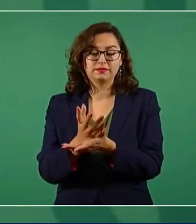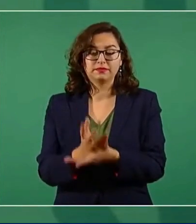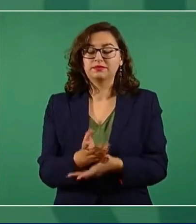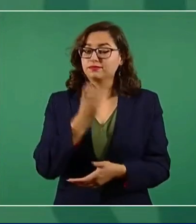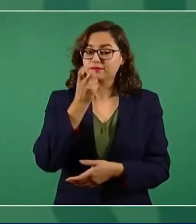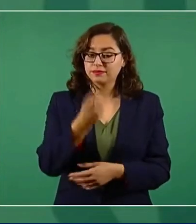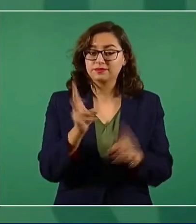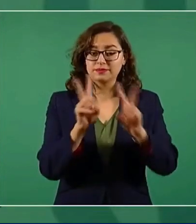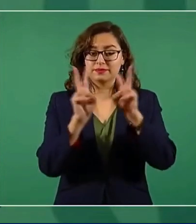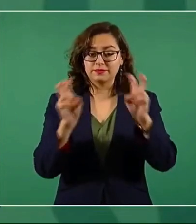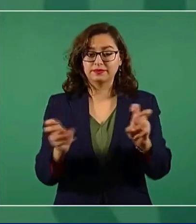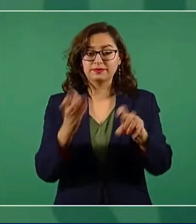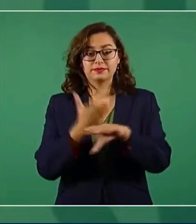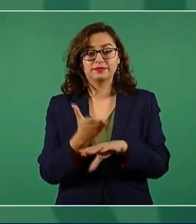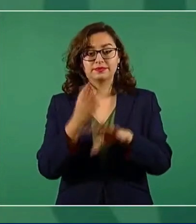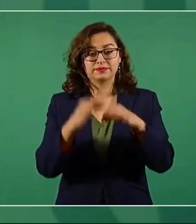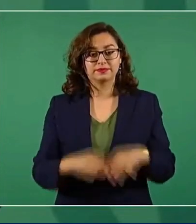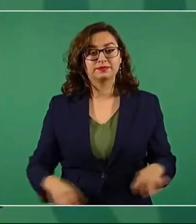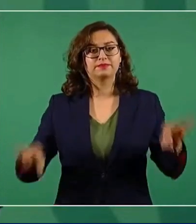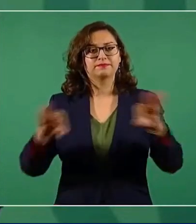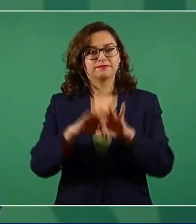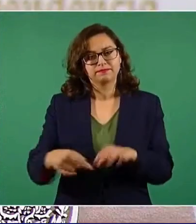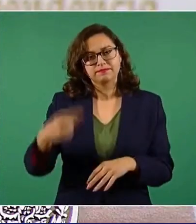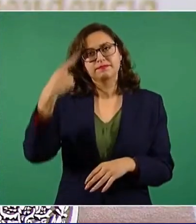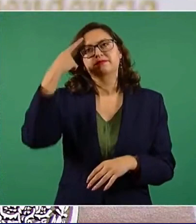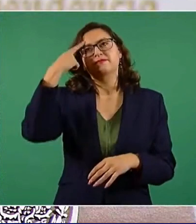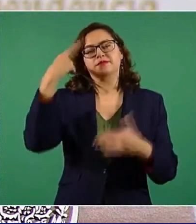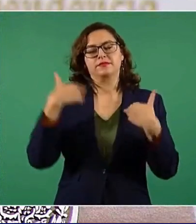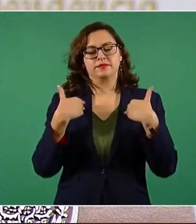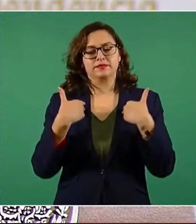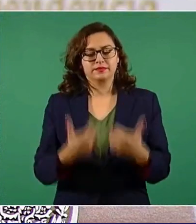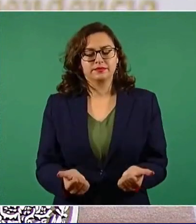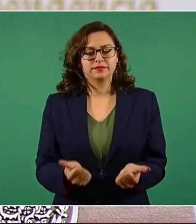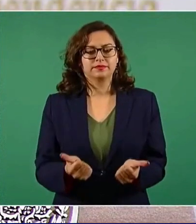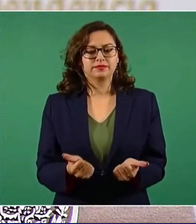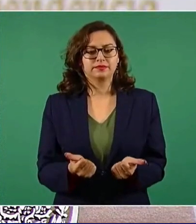aleccionador y esencial,